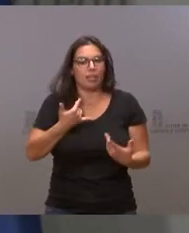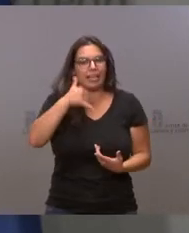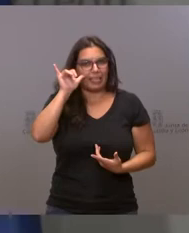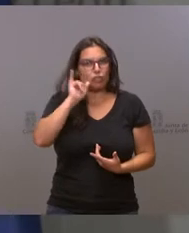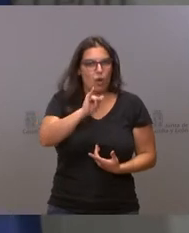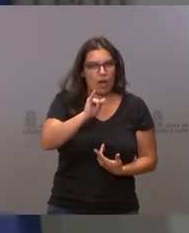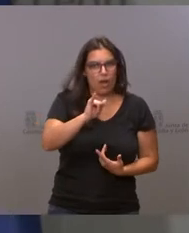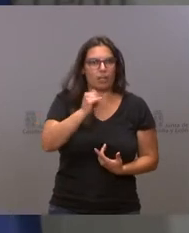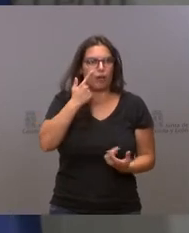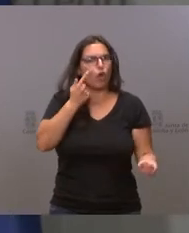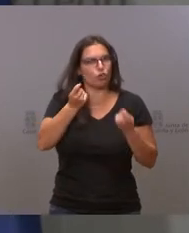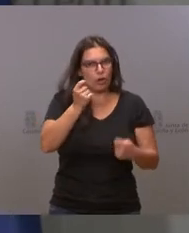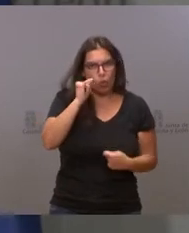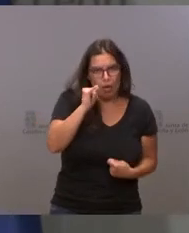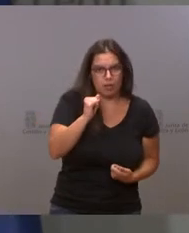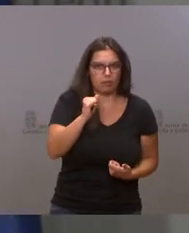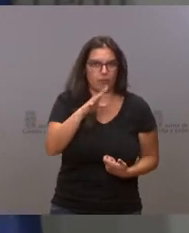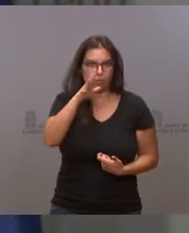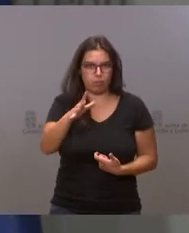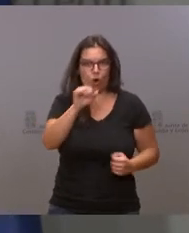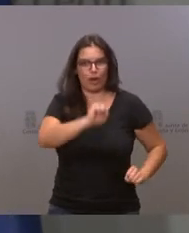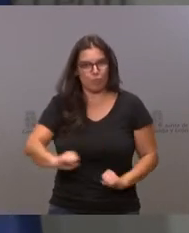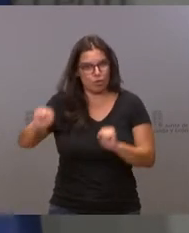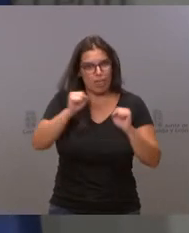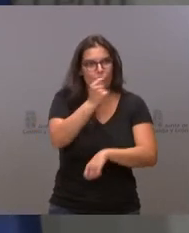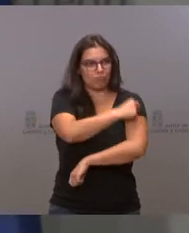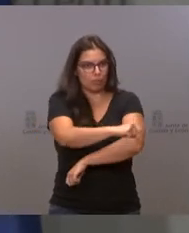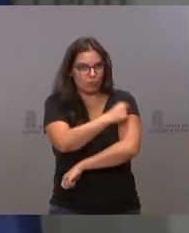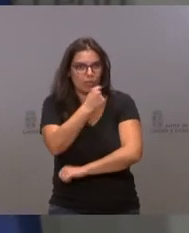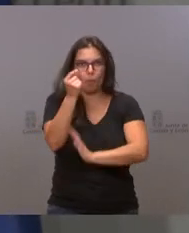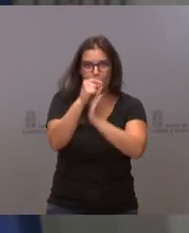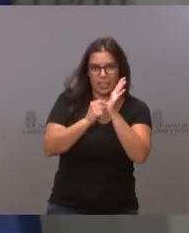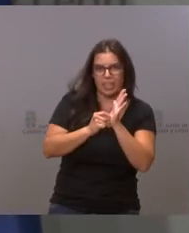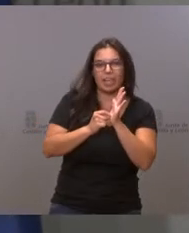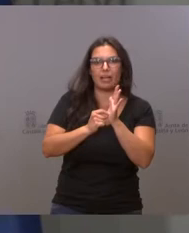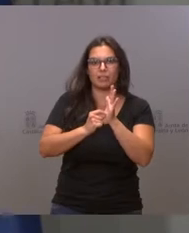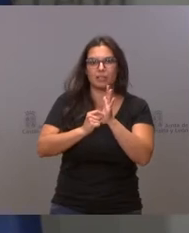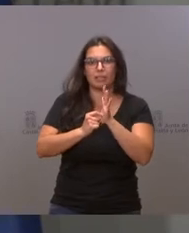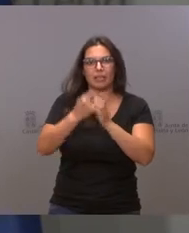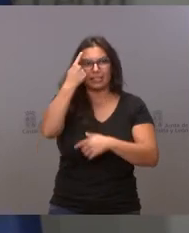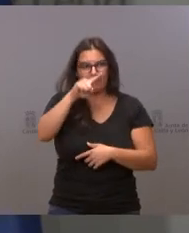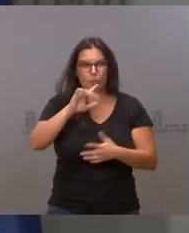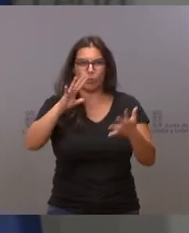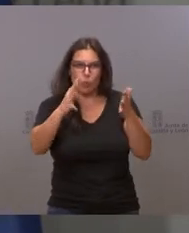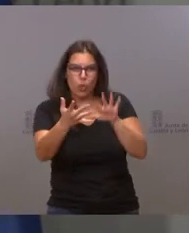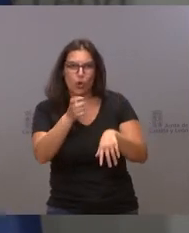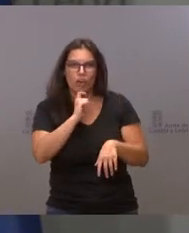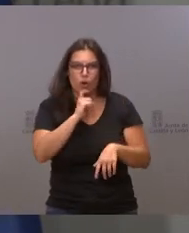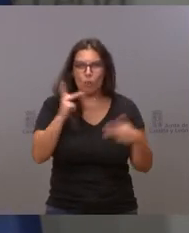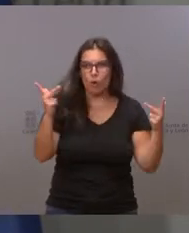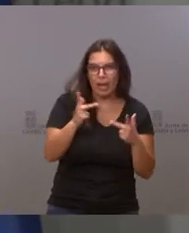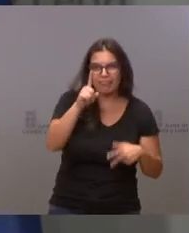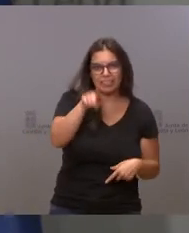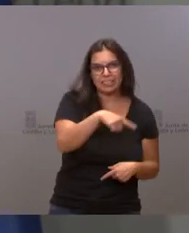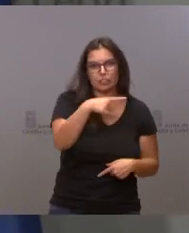inmunización, que está controlado por las medidas sanitarias que nos permiten conocer la evolución de la incidencia y de la gravedad